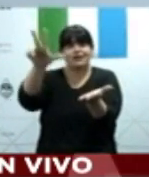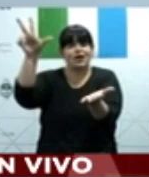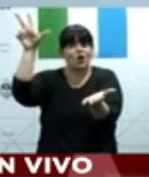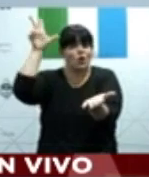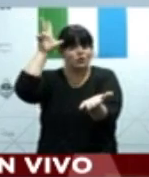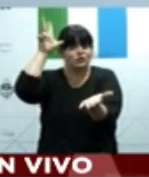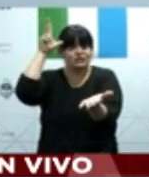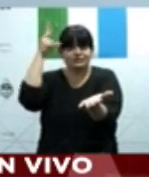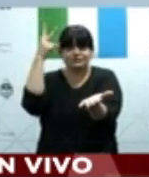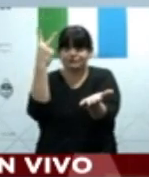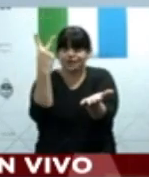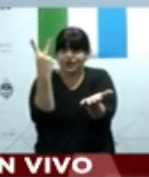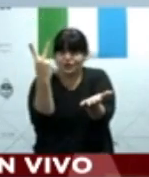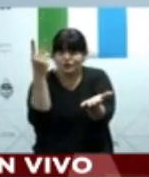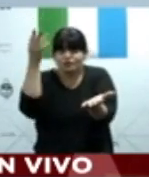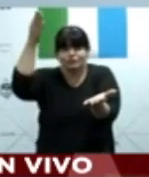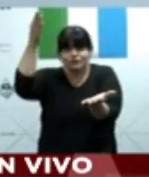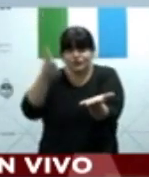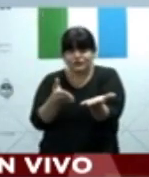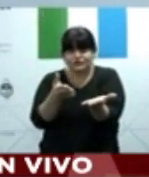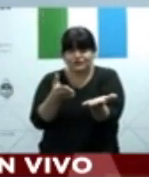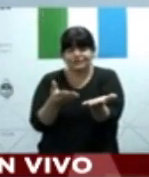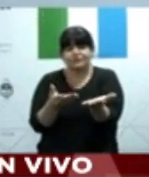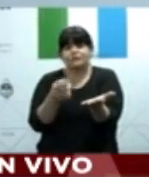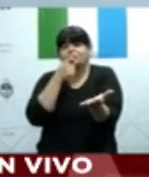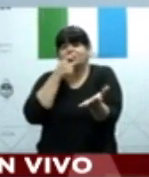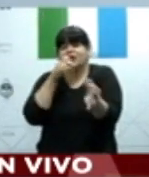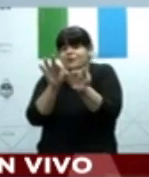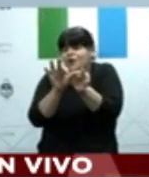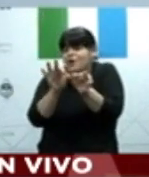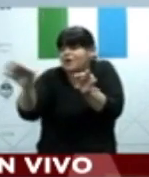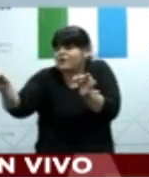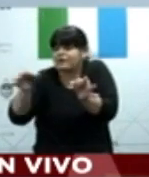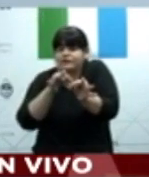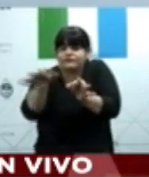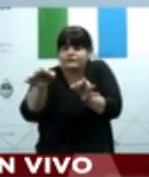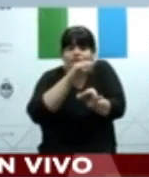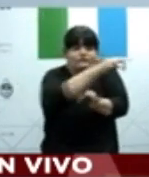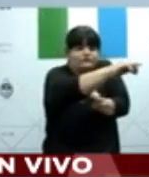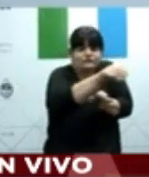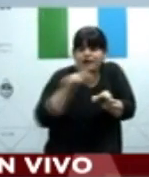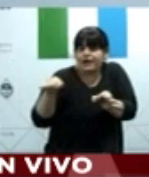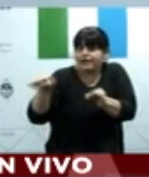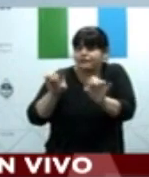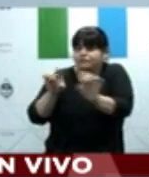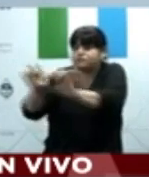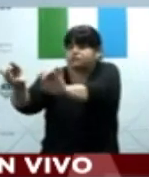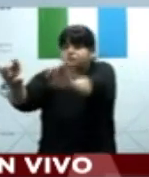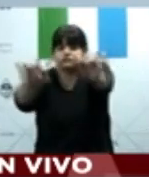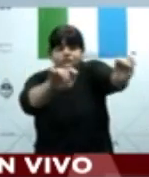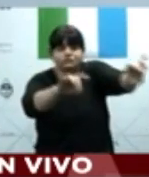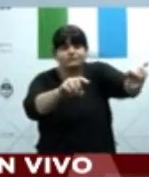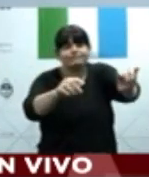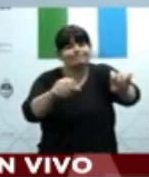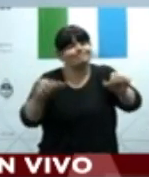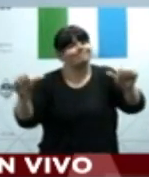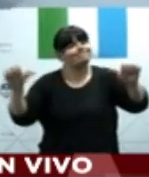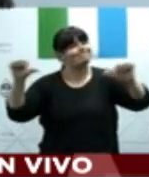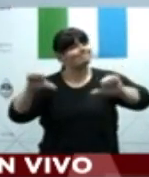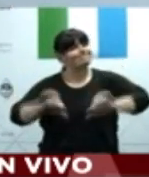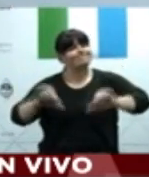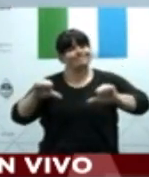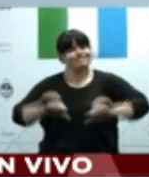Eso es lo que hay que hacer. Entonces, ¿cuáles son nuestras amenazas? Que se expanda